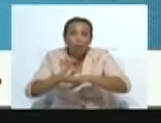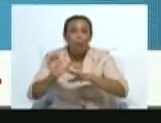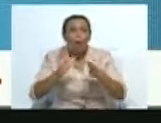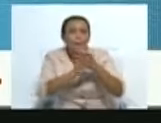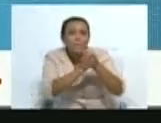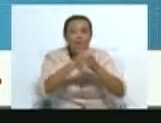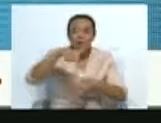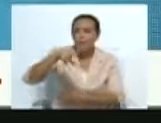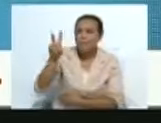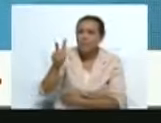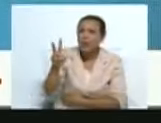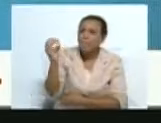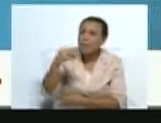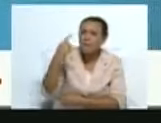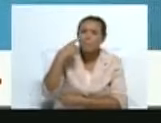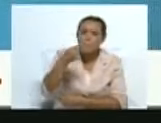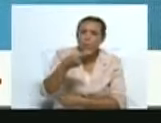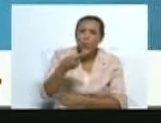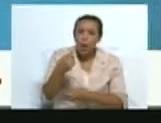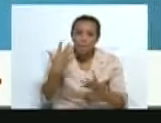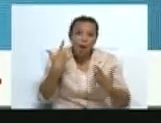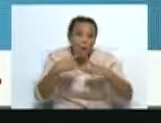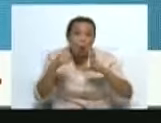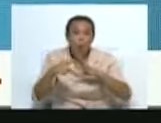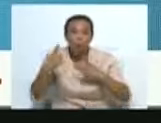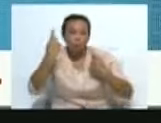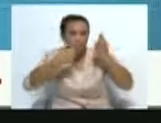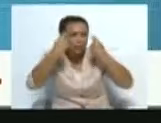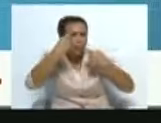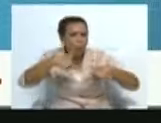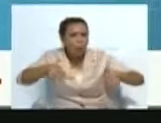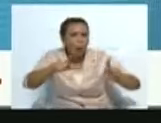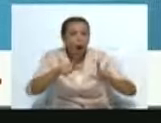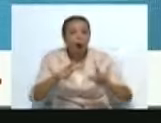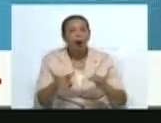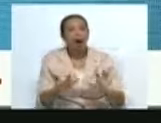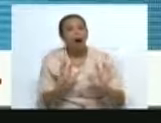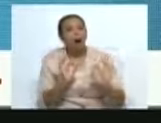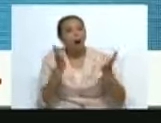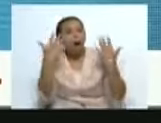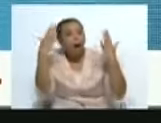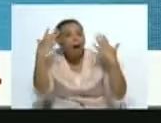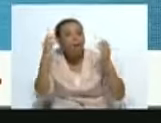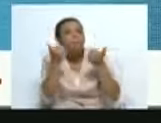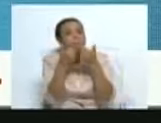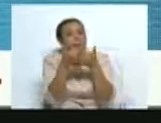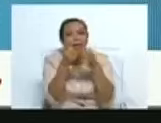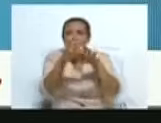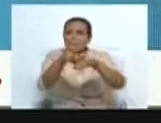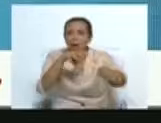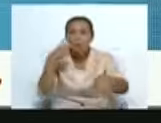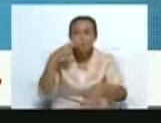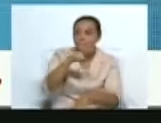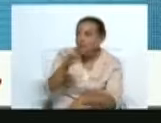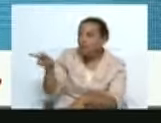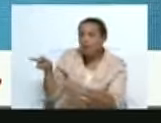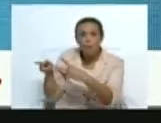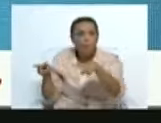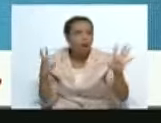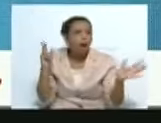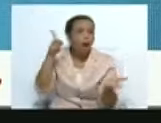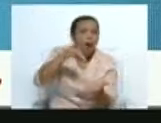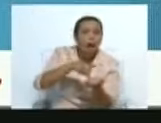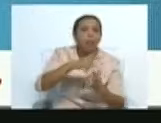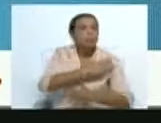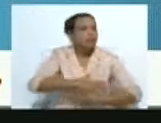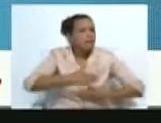de Venezuela. Hemos podido ver su obra y también el público masivo asistiendo y